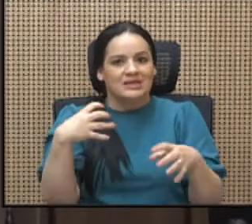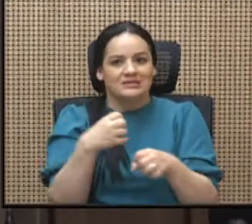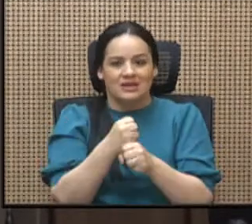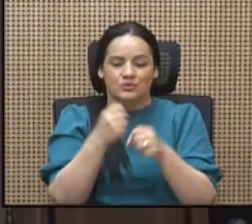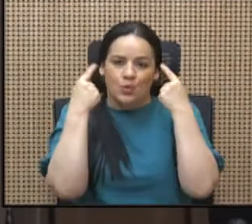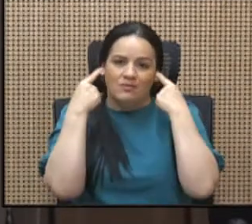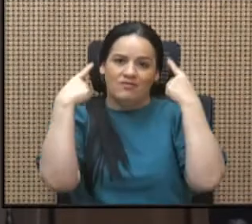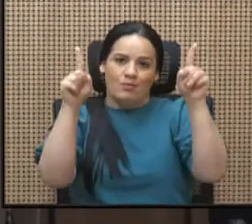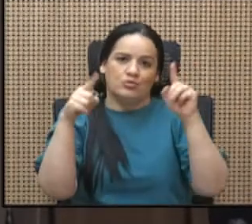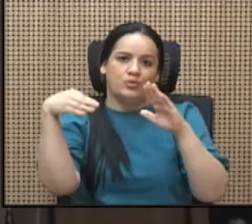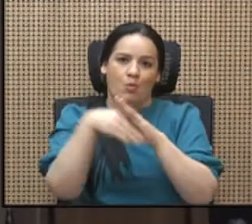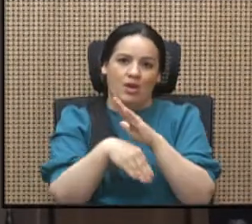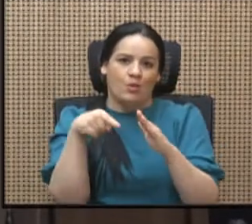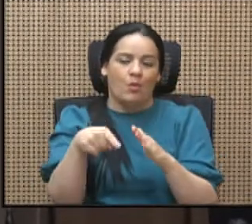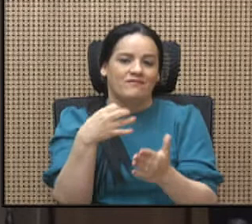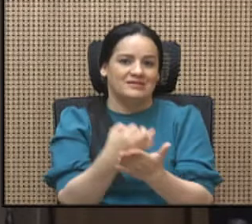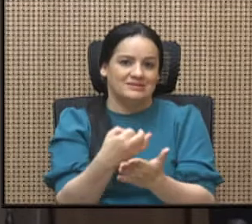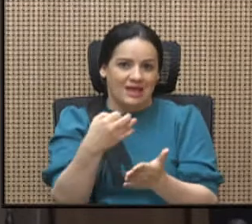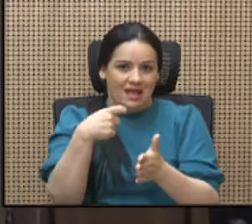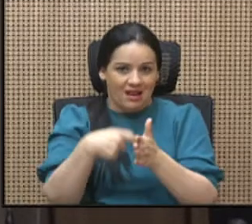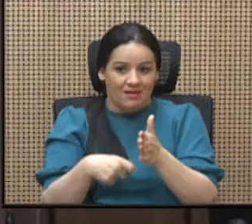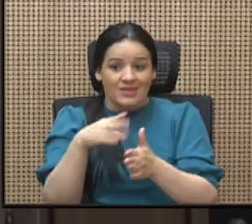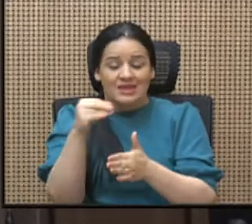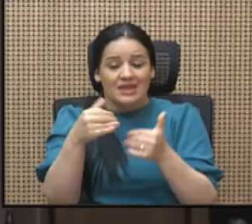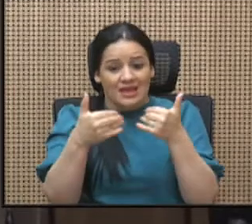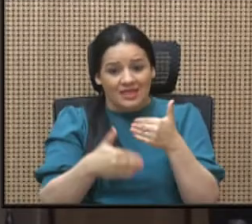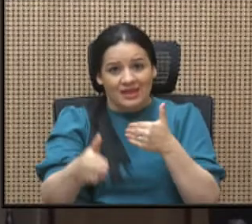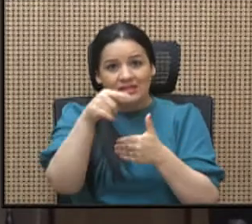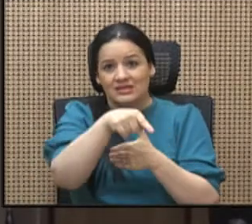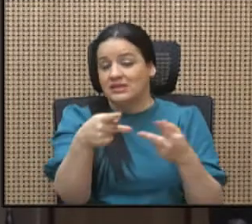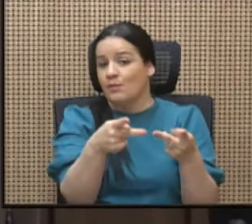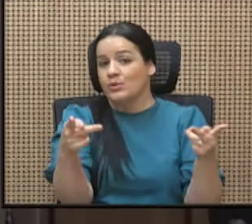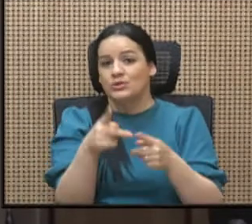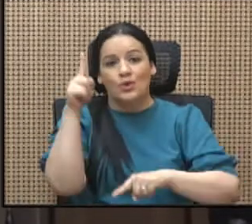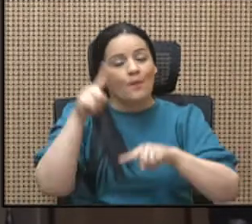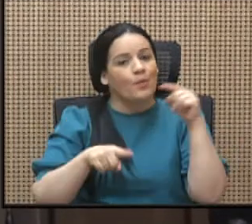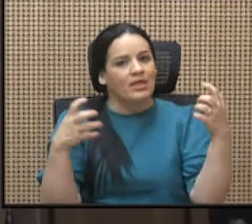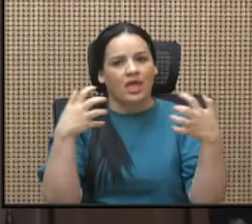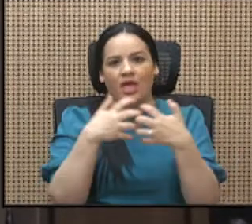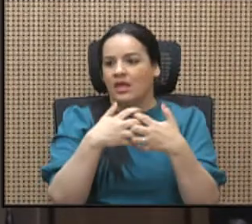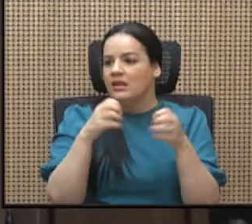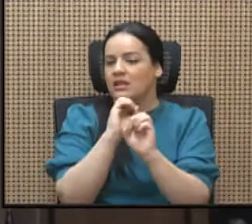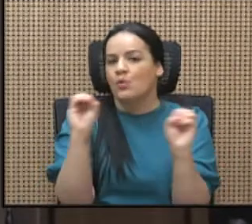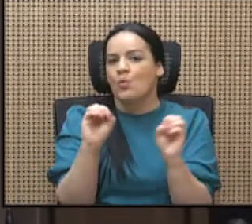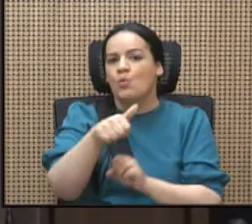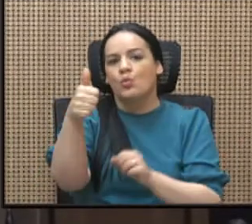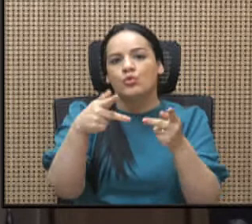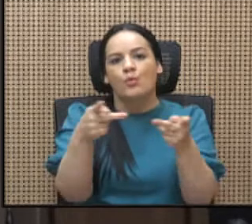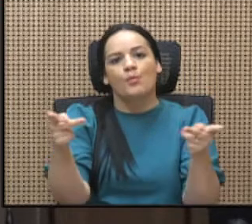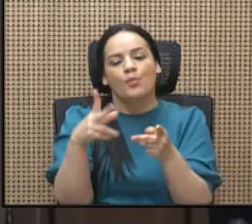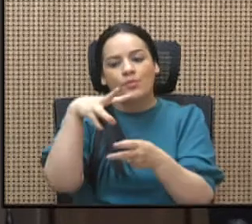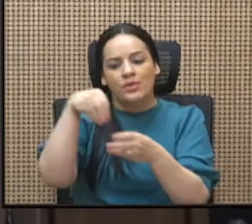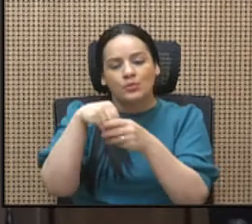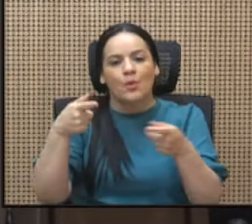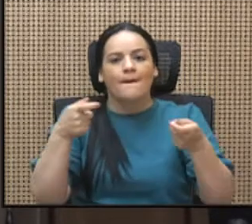famoso hueco fiscal. Entonces, en adelante, este puesto no podrá ser compatible con ningún otro puesto dentro de la